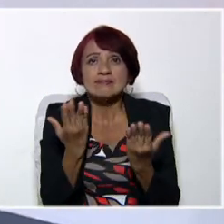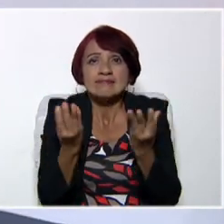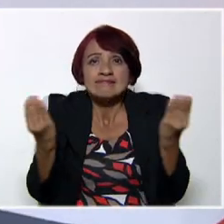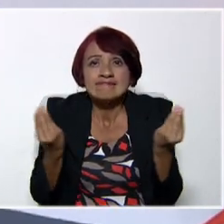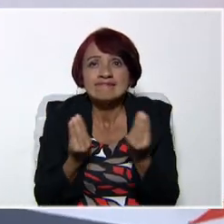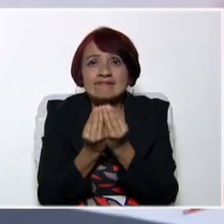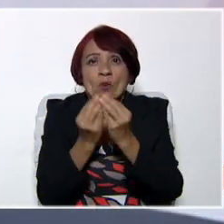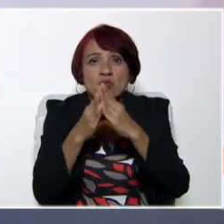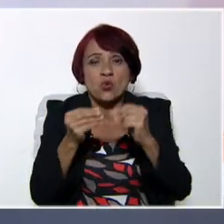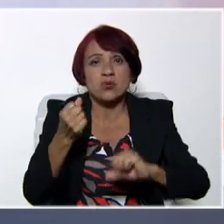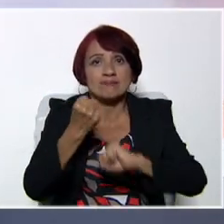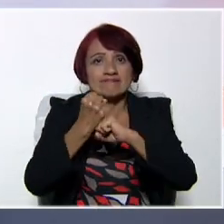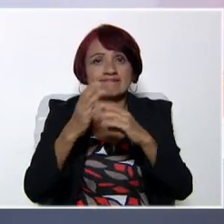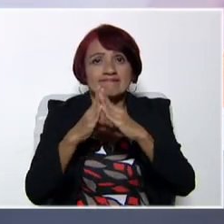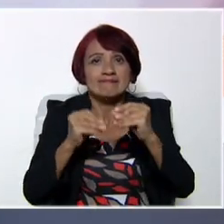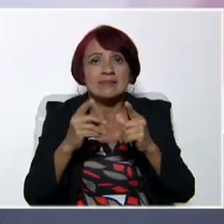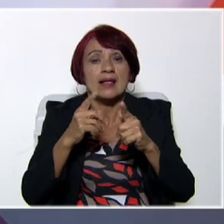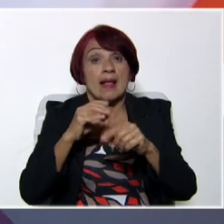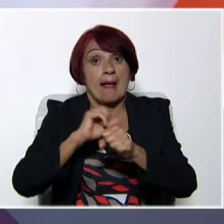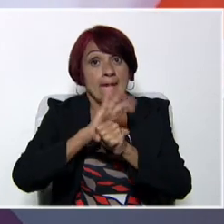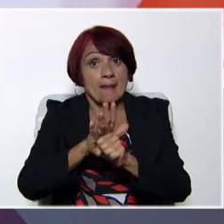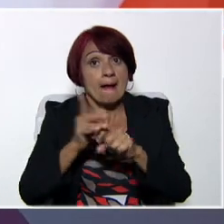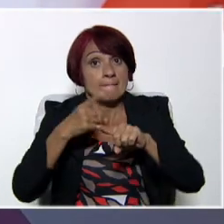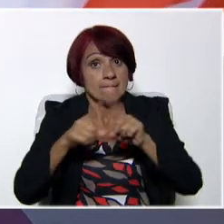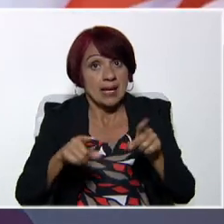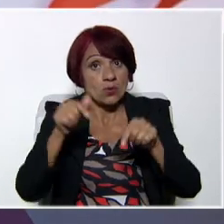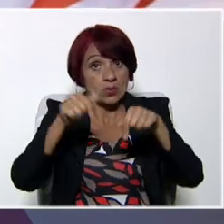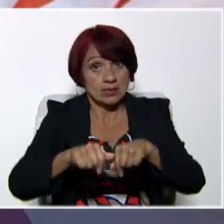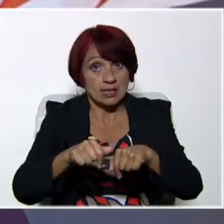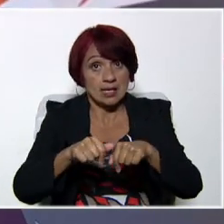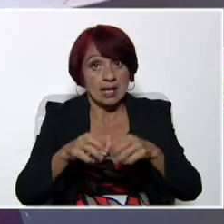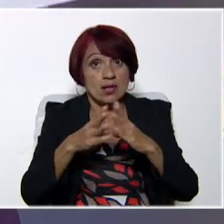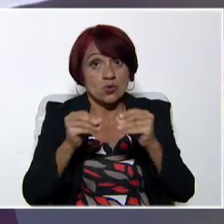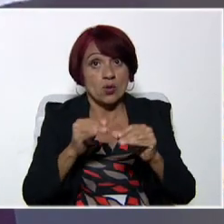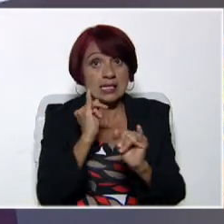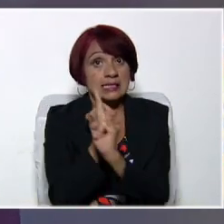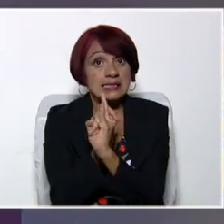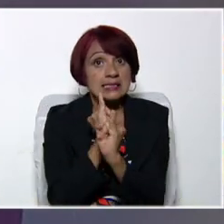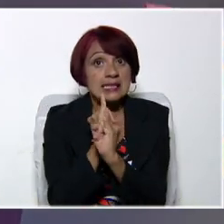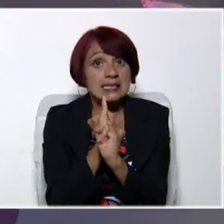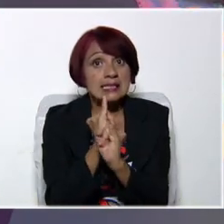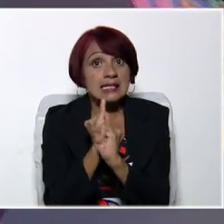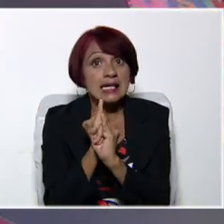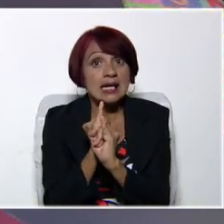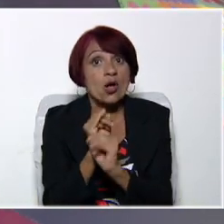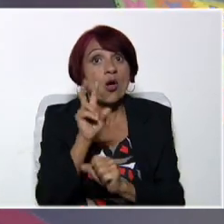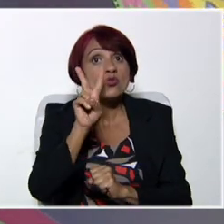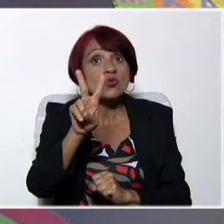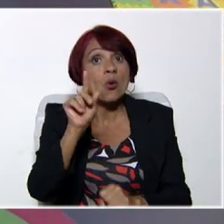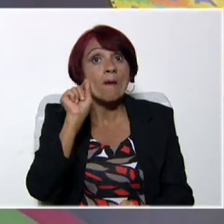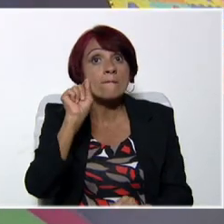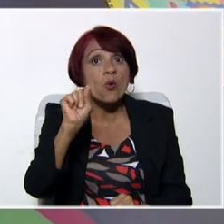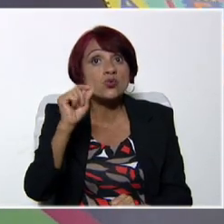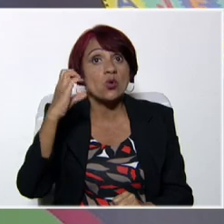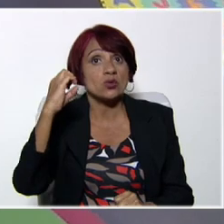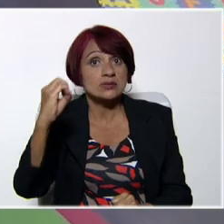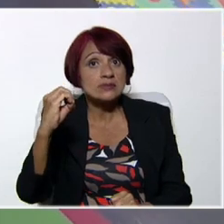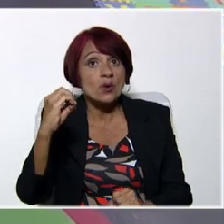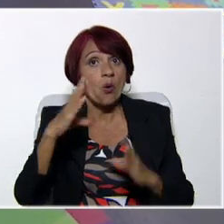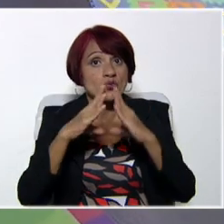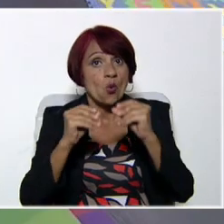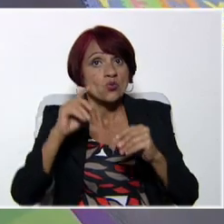cuarentena y a la pandemia, pero a través de nuestras plataformas digitales 2.0. Siempre les